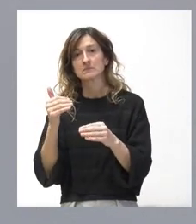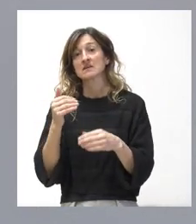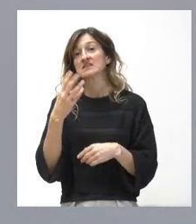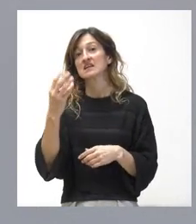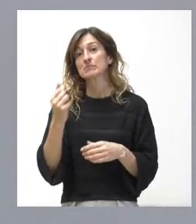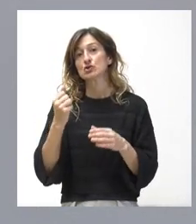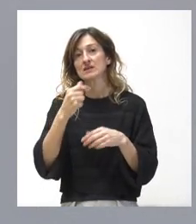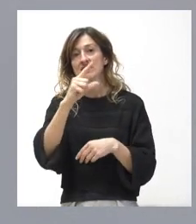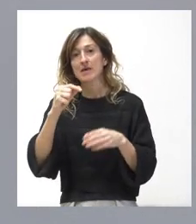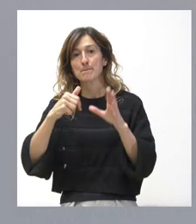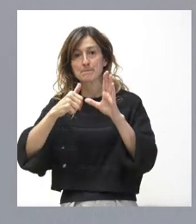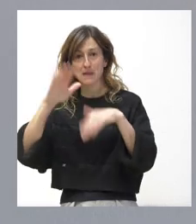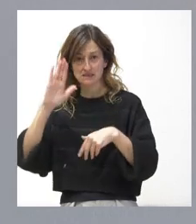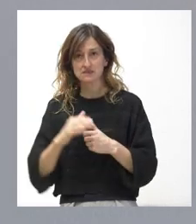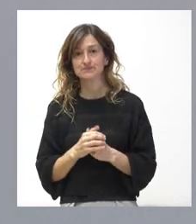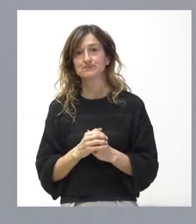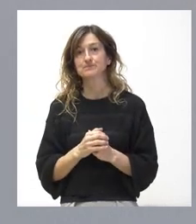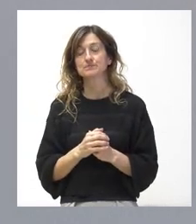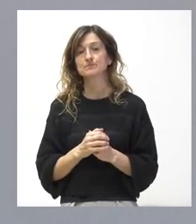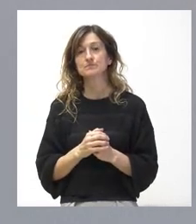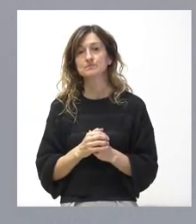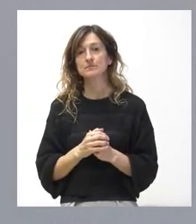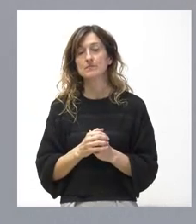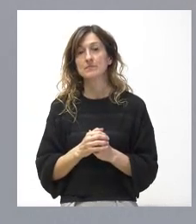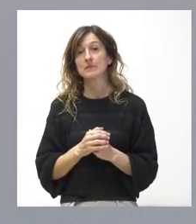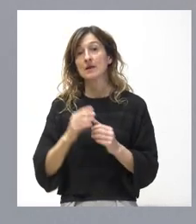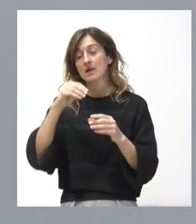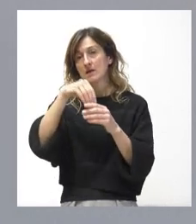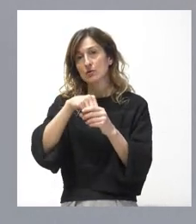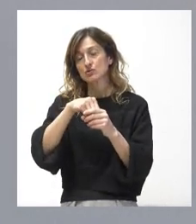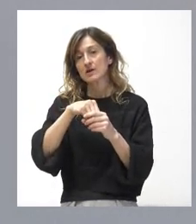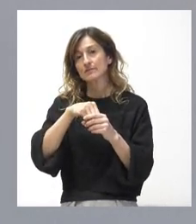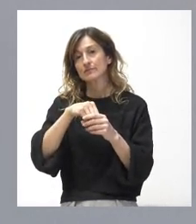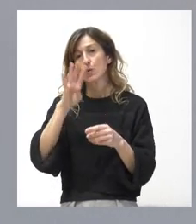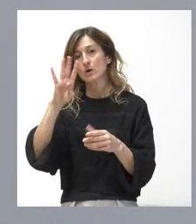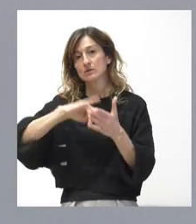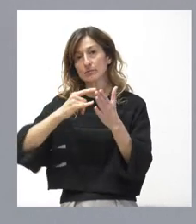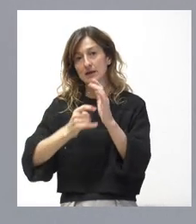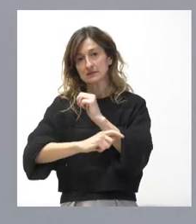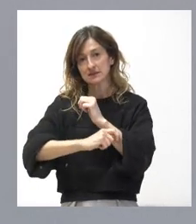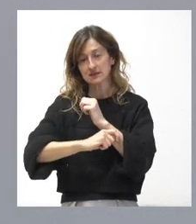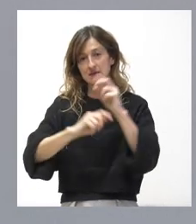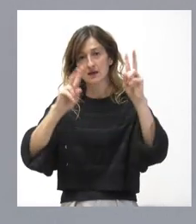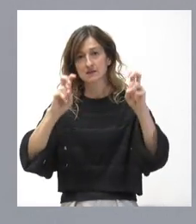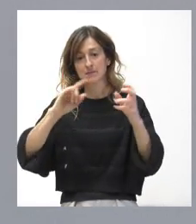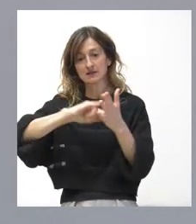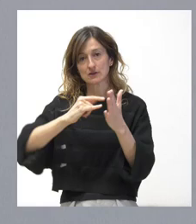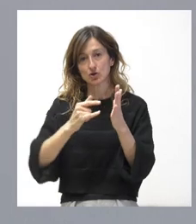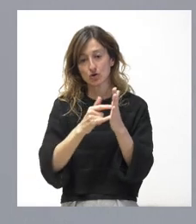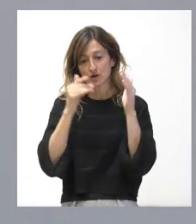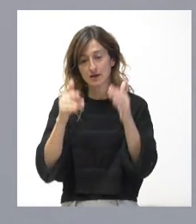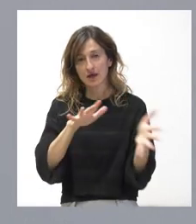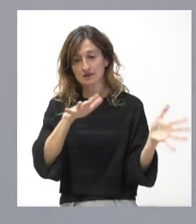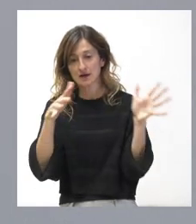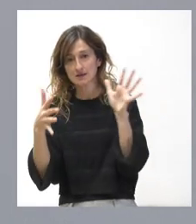.100.000 euros e incluye cuatro planes estratégicos en materia de tecnología dirigida a la transición de